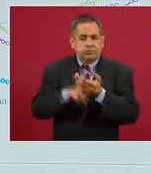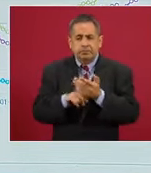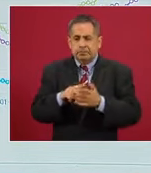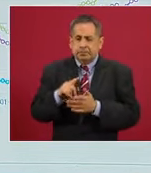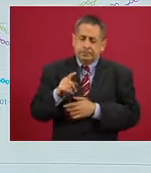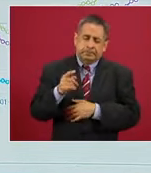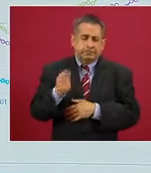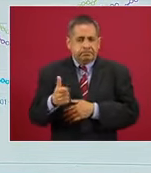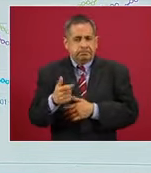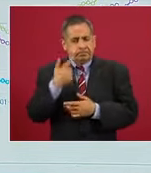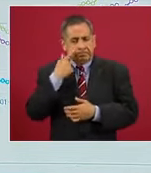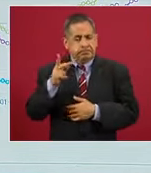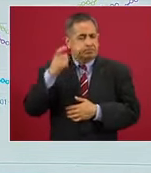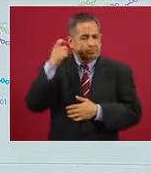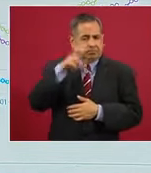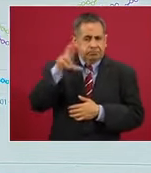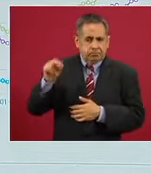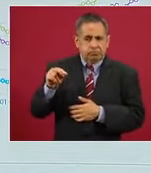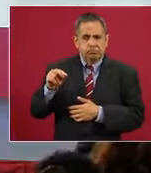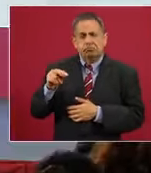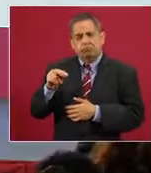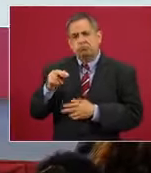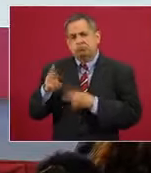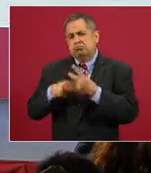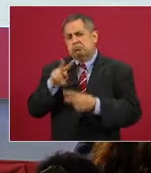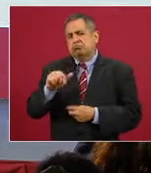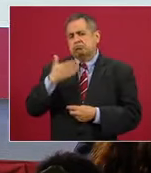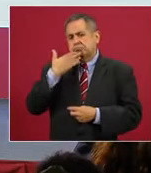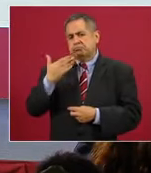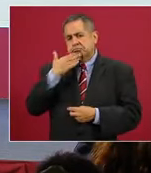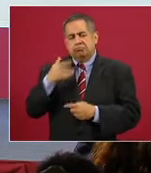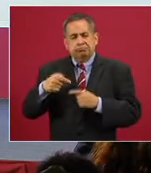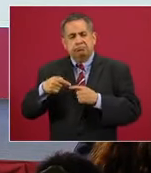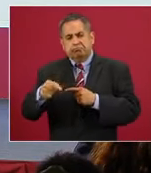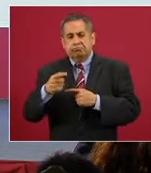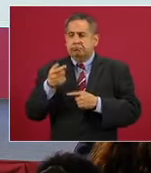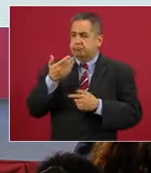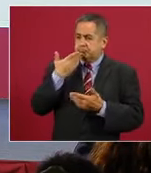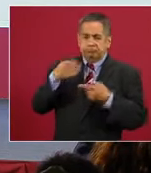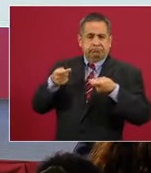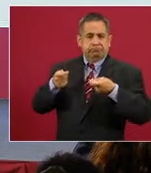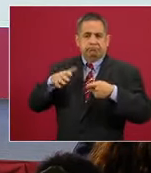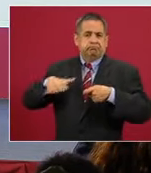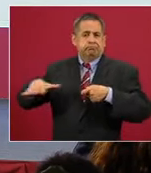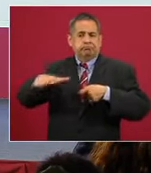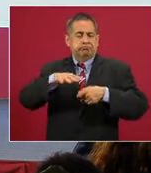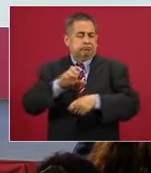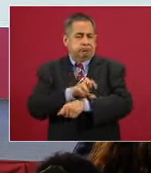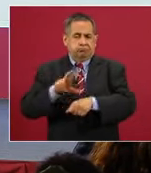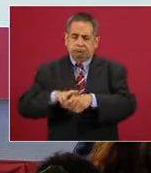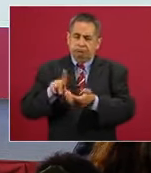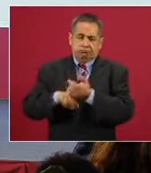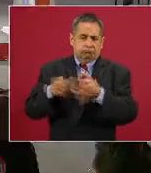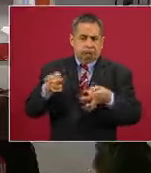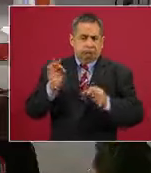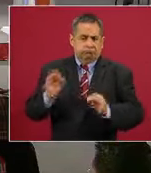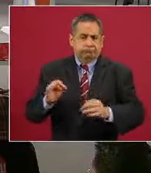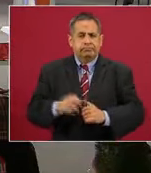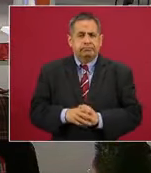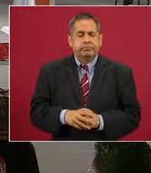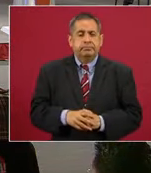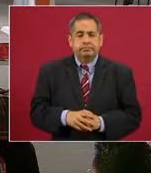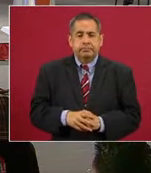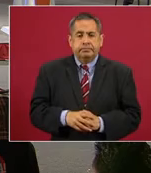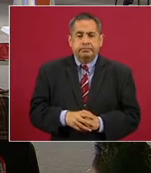variación, pero que Quintana Roo va por muy buen camino gracias a la actividad muy bien coordinada por el